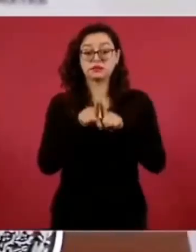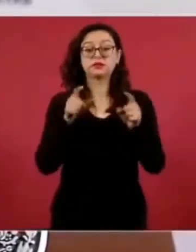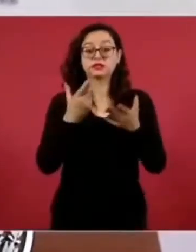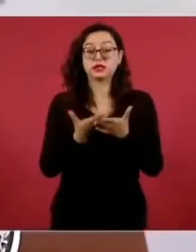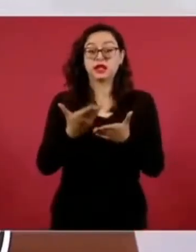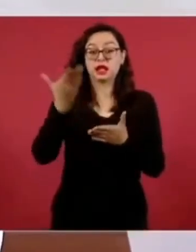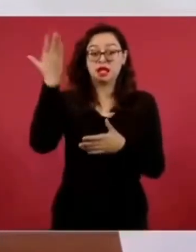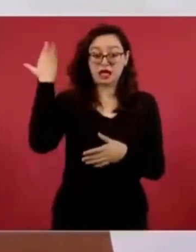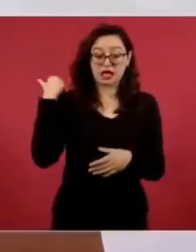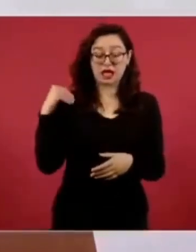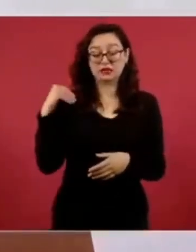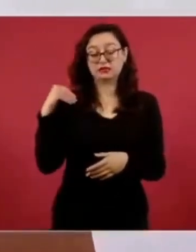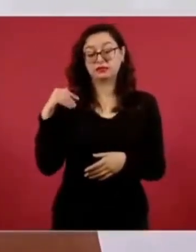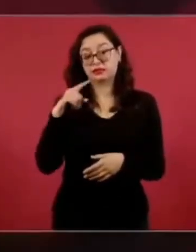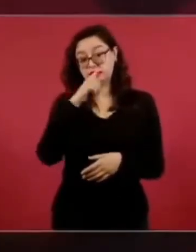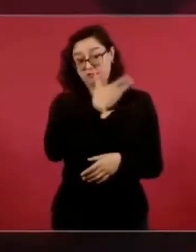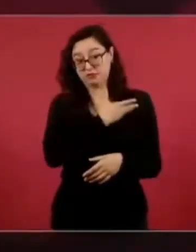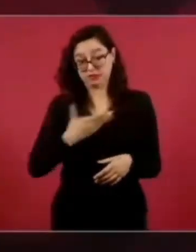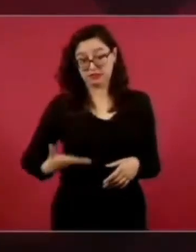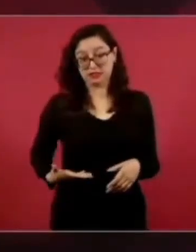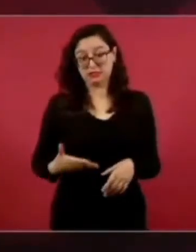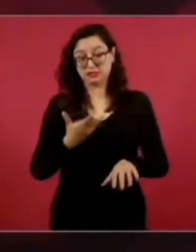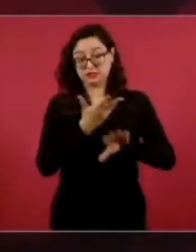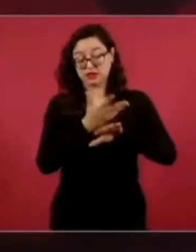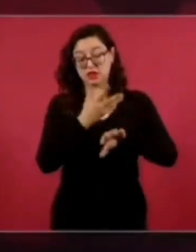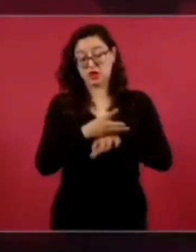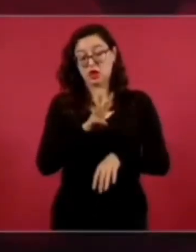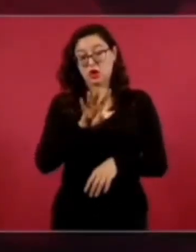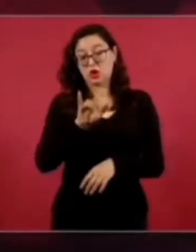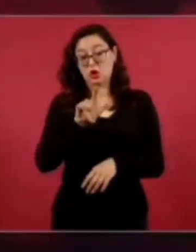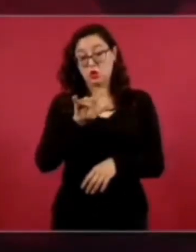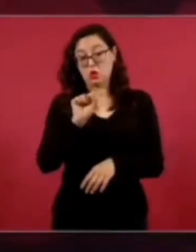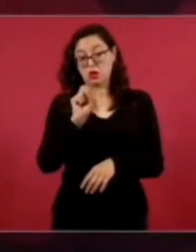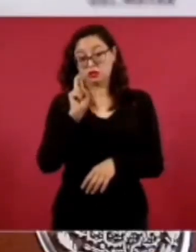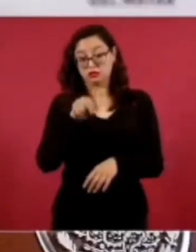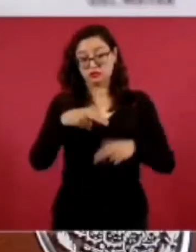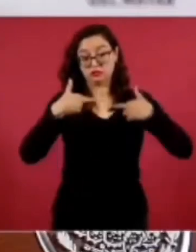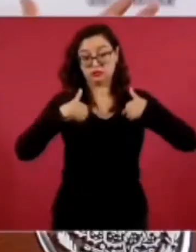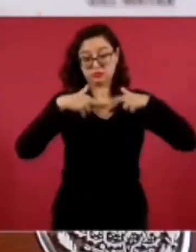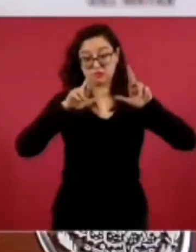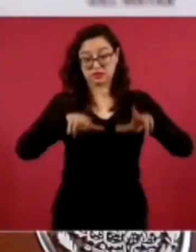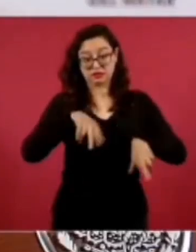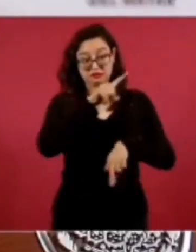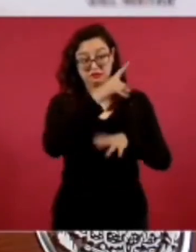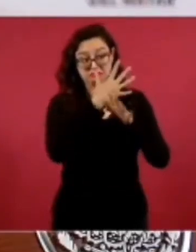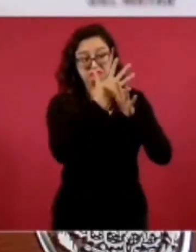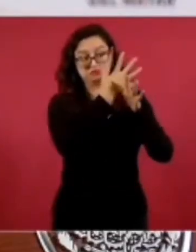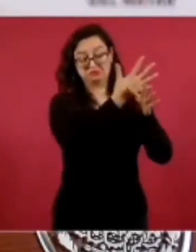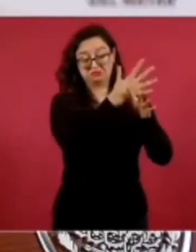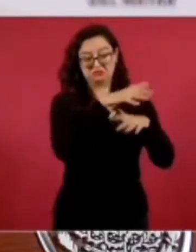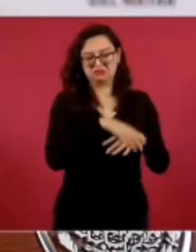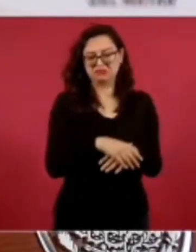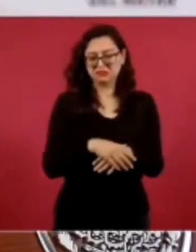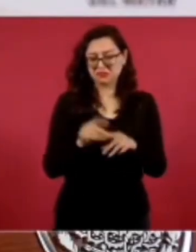Warren Wilson, presidente de Estados Unidos. Es muy fácil dominar México,